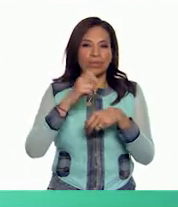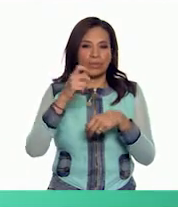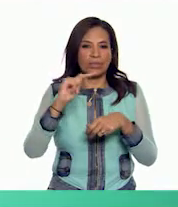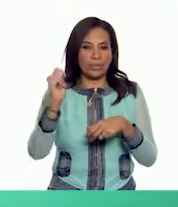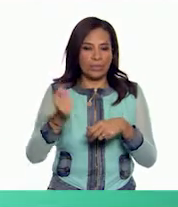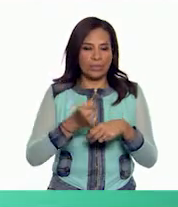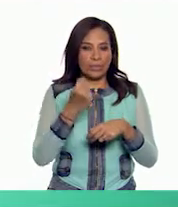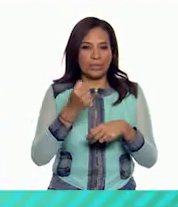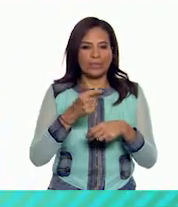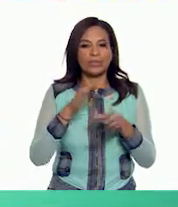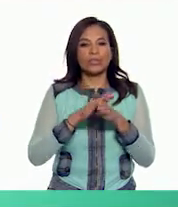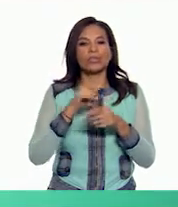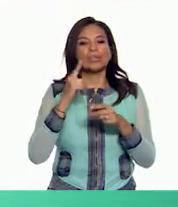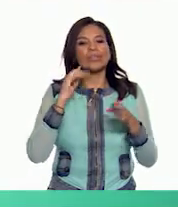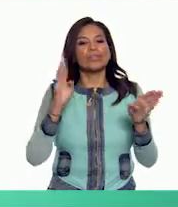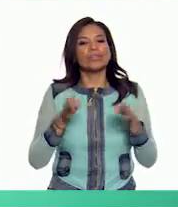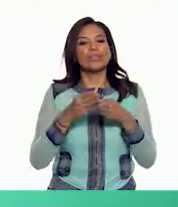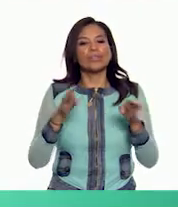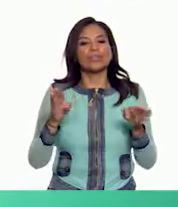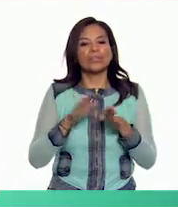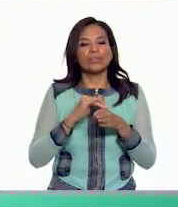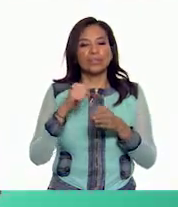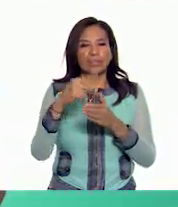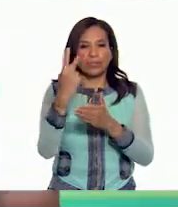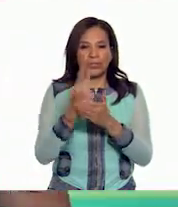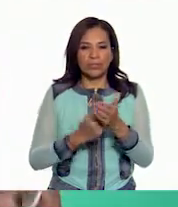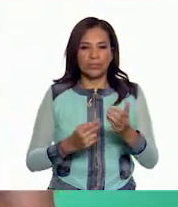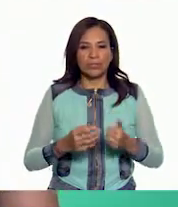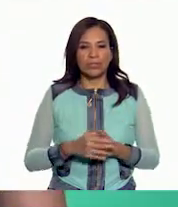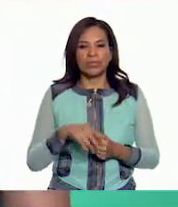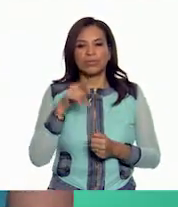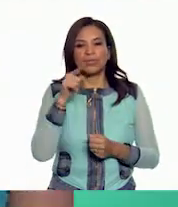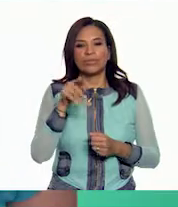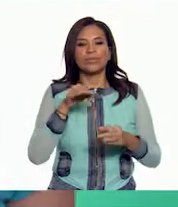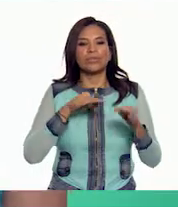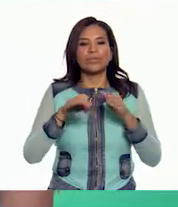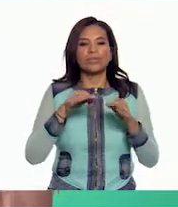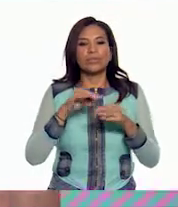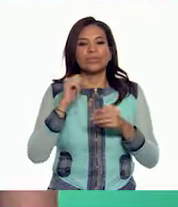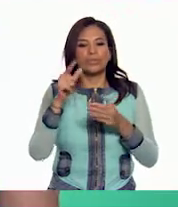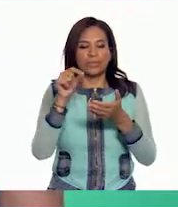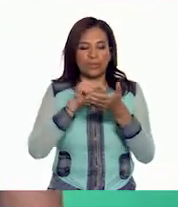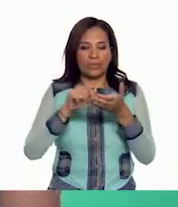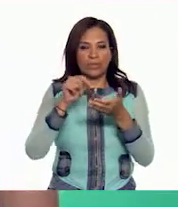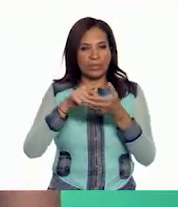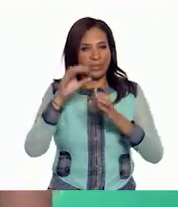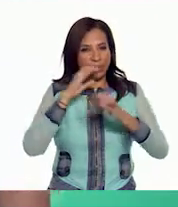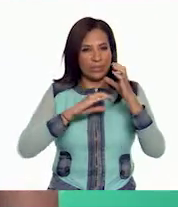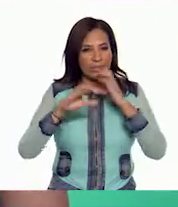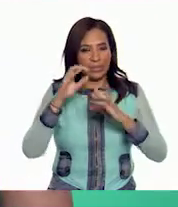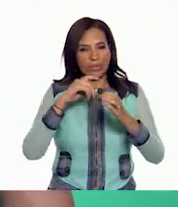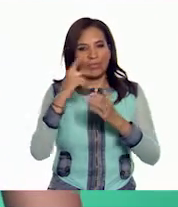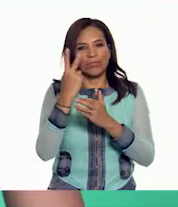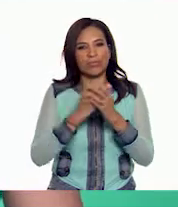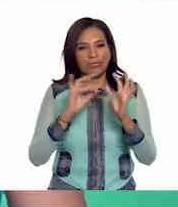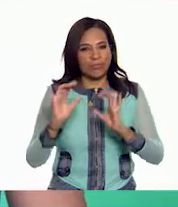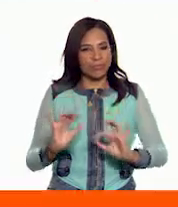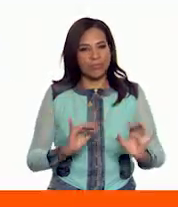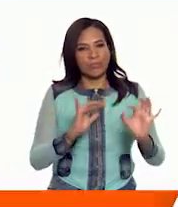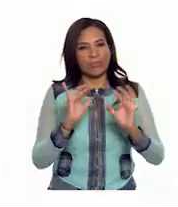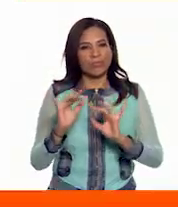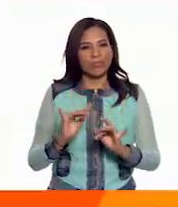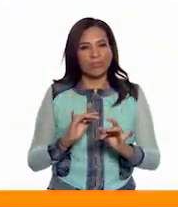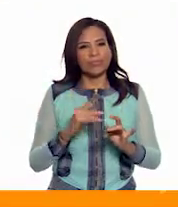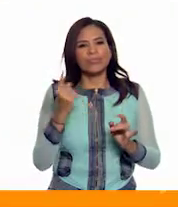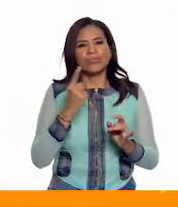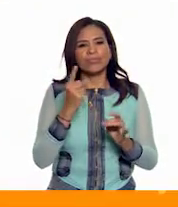técnica tanto en la música como en la programación Si tu trabajo fuera escribir esta canción como programa de computadora